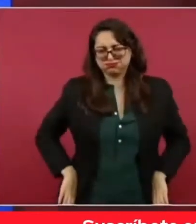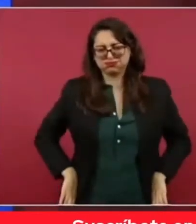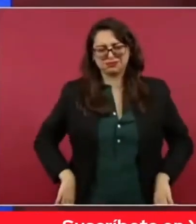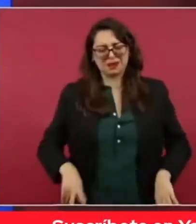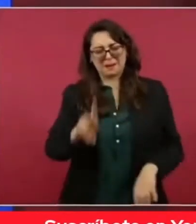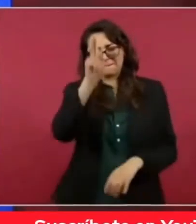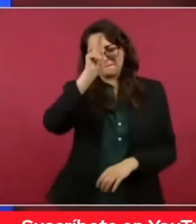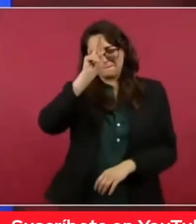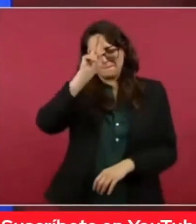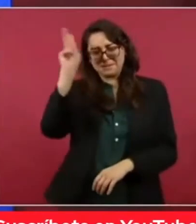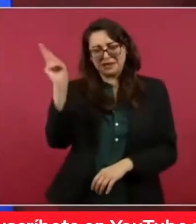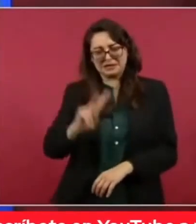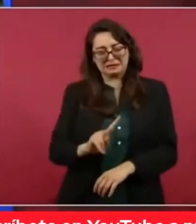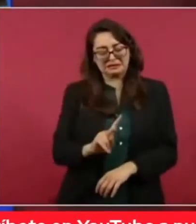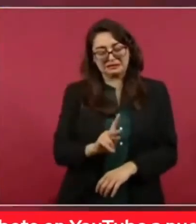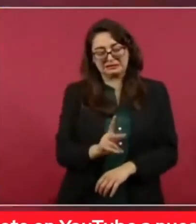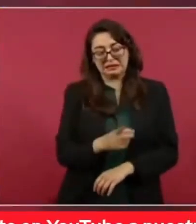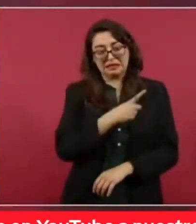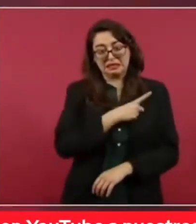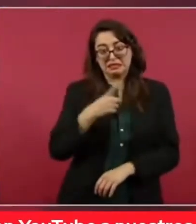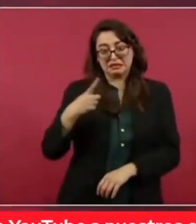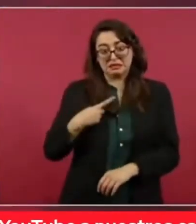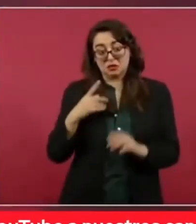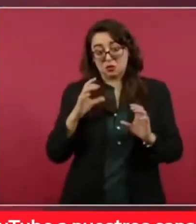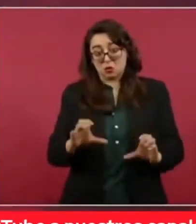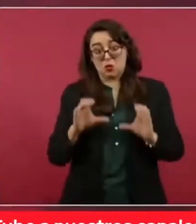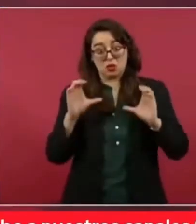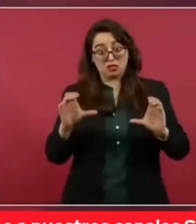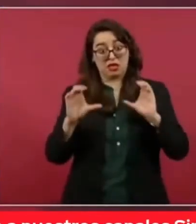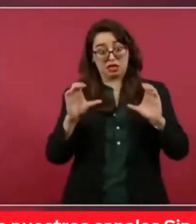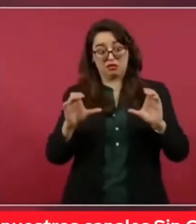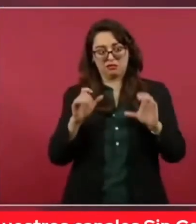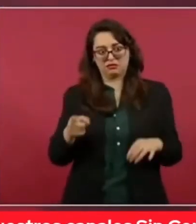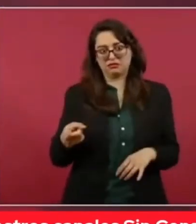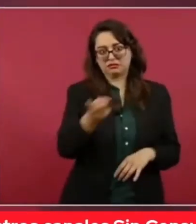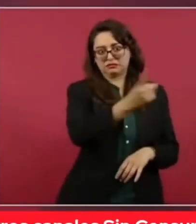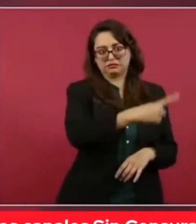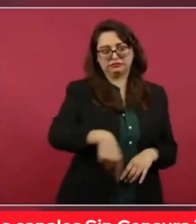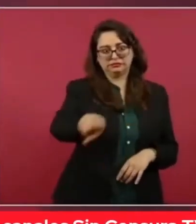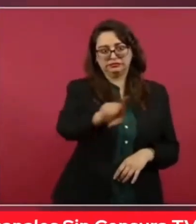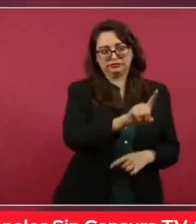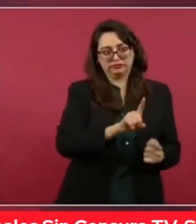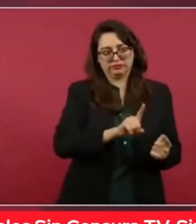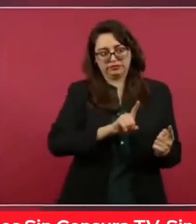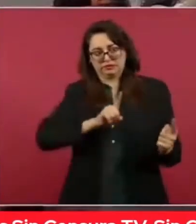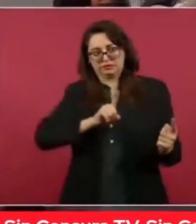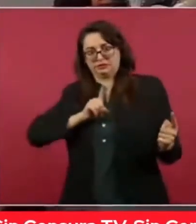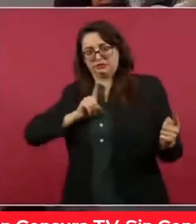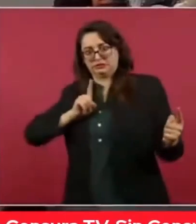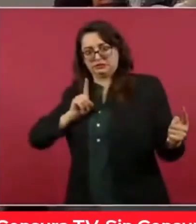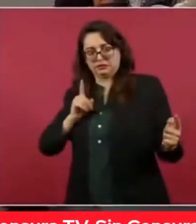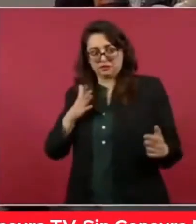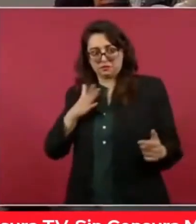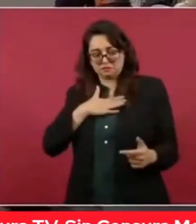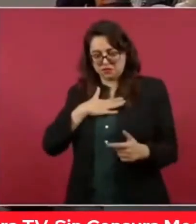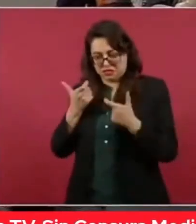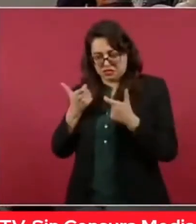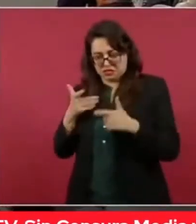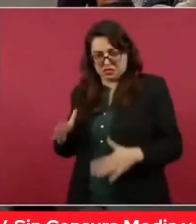Que hay que verlos de lejos, no acercarse mucho a ellos, porque pierde uno la cartera.